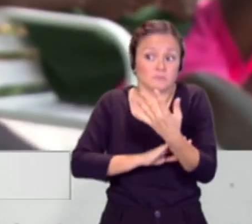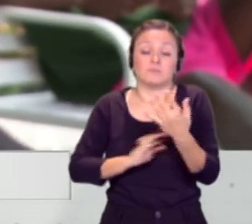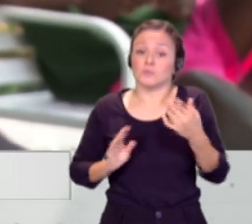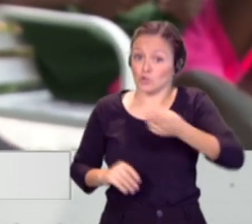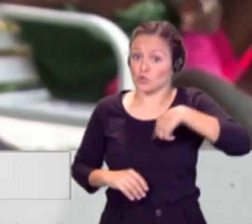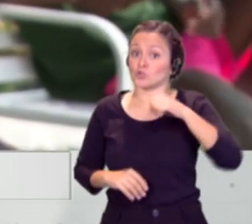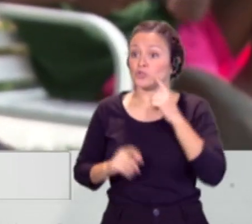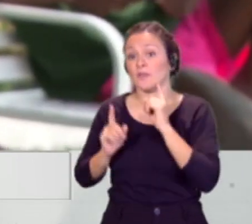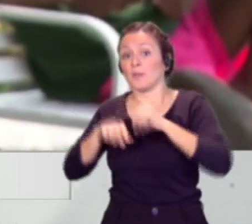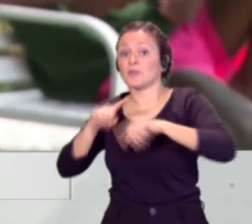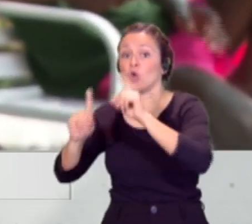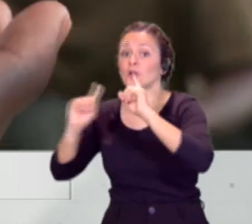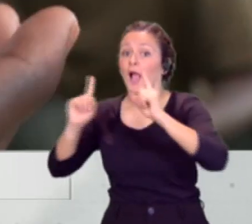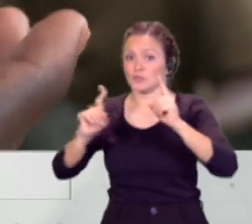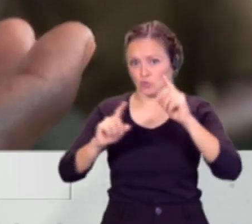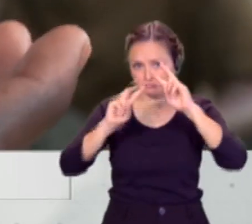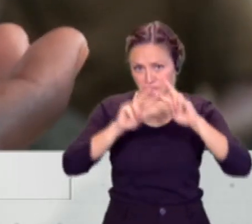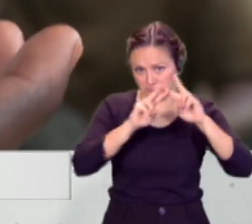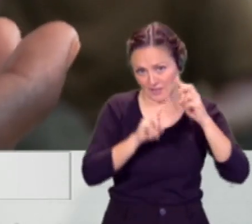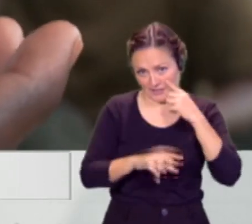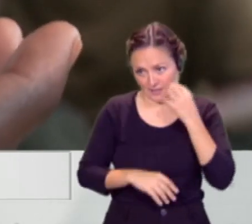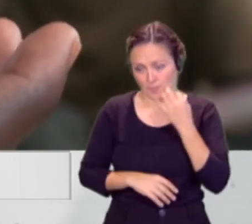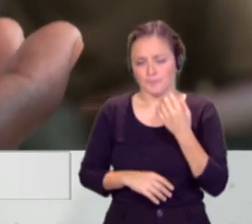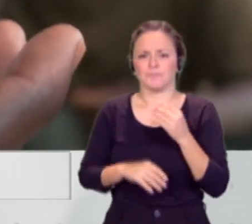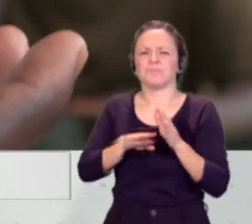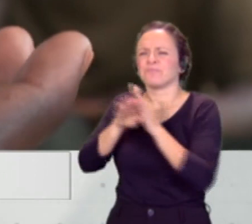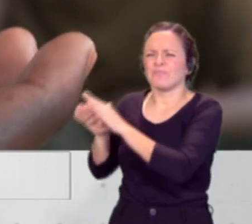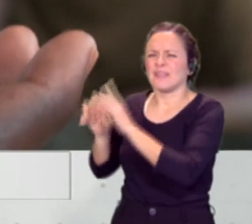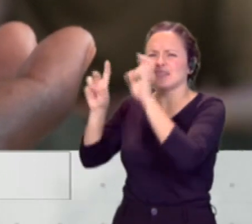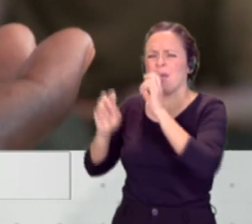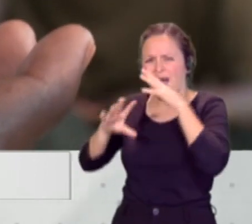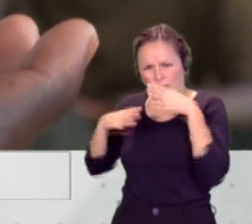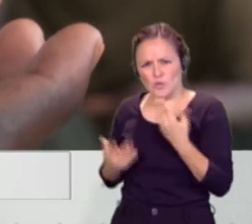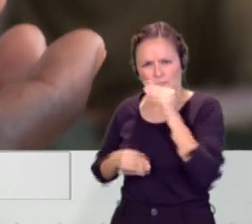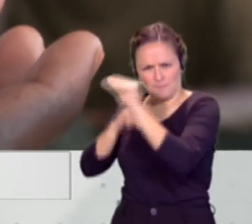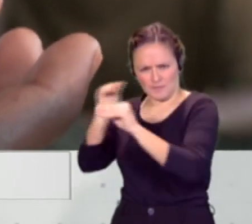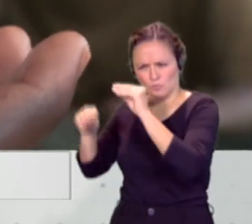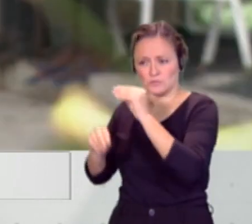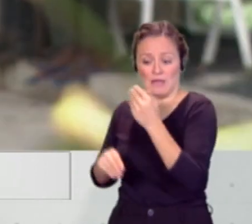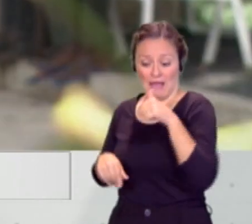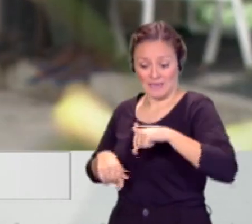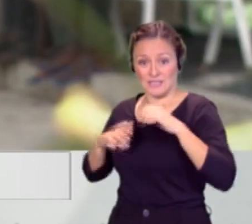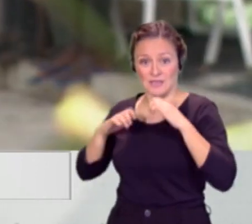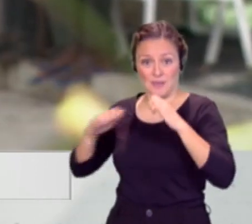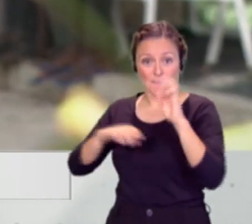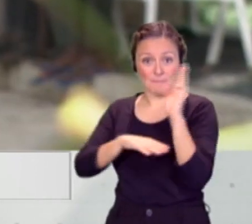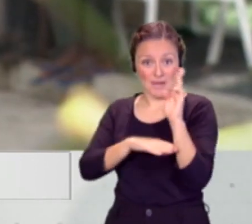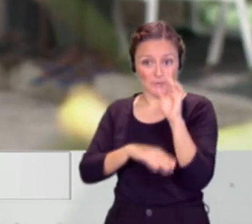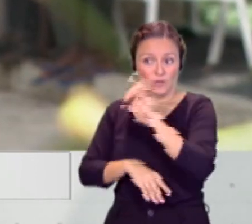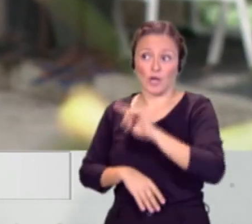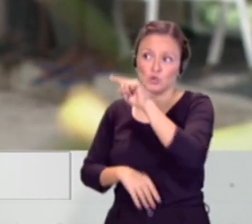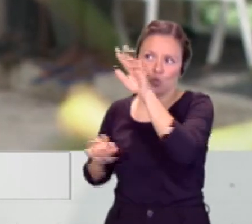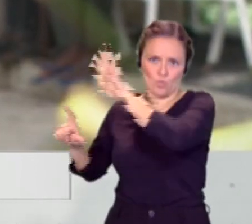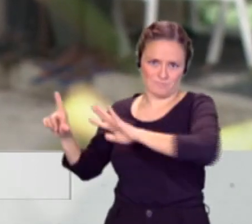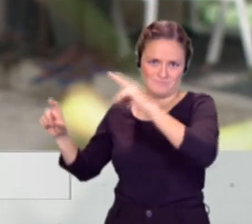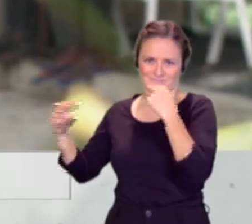estar a cada caso. Esta pasada semana, le pregunto por otras cuestiones de la actualidad, se debatieron aquí en el Parlamento de Canarias, usted es diputado nacional, pero estará